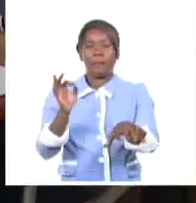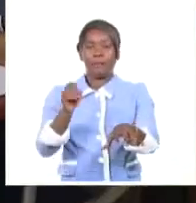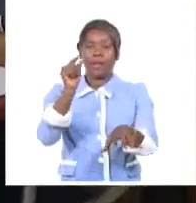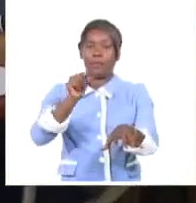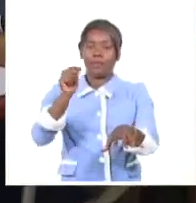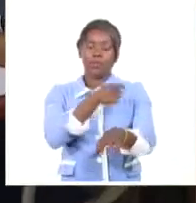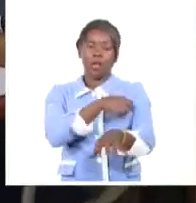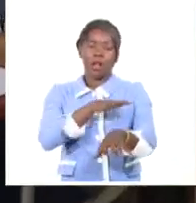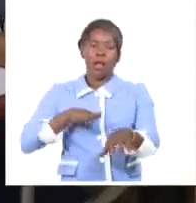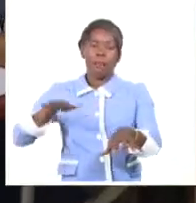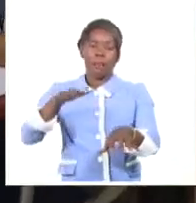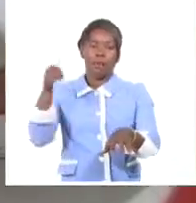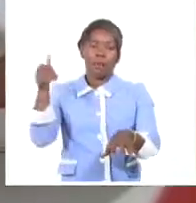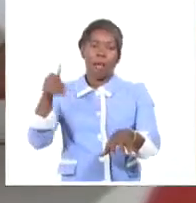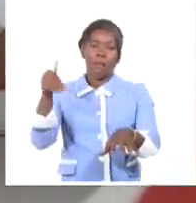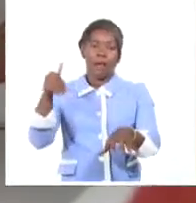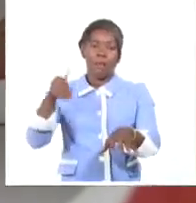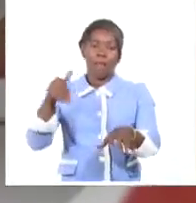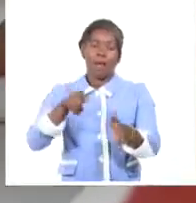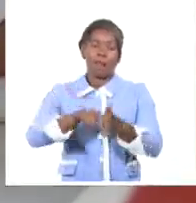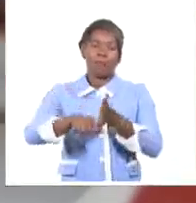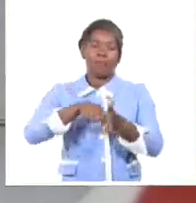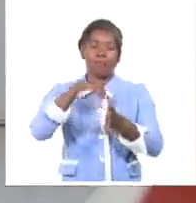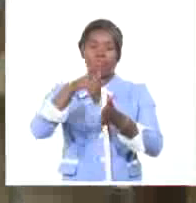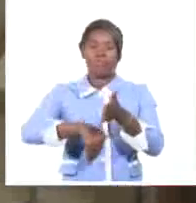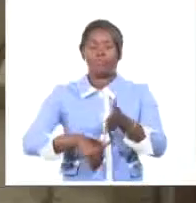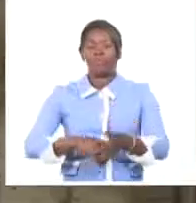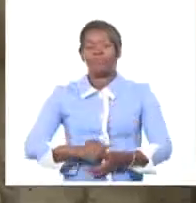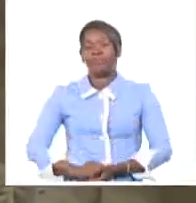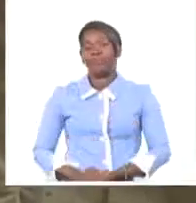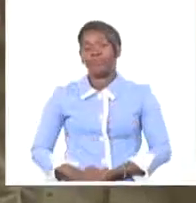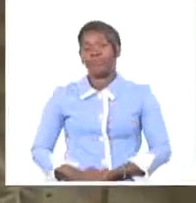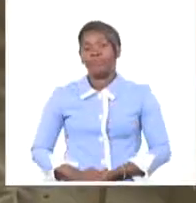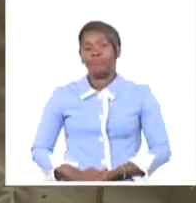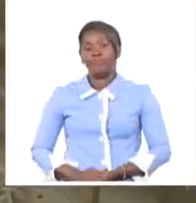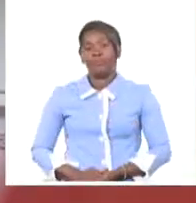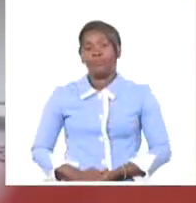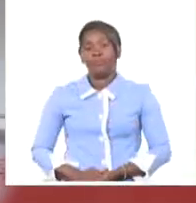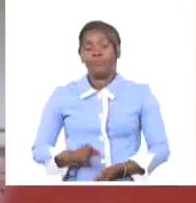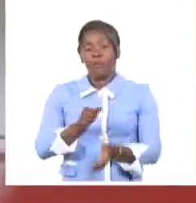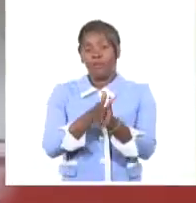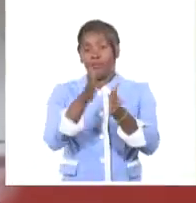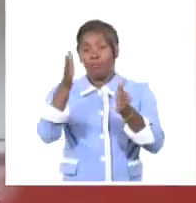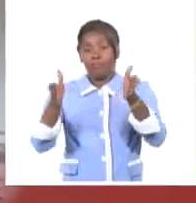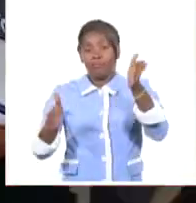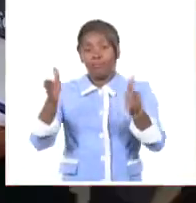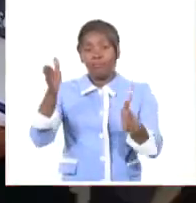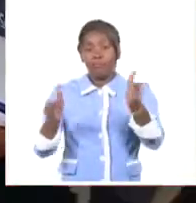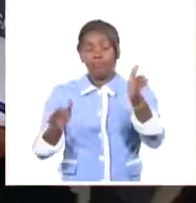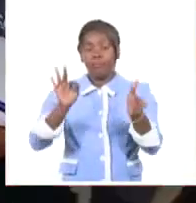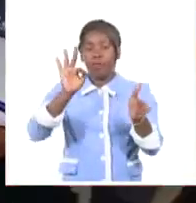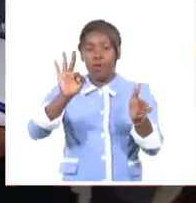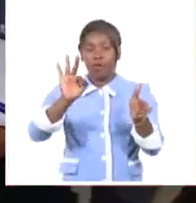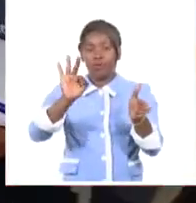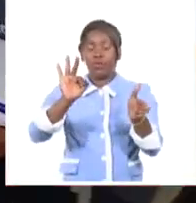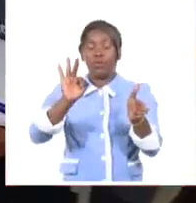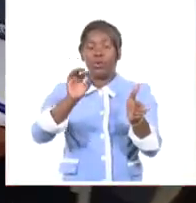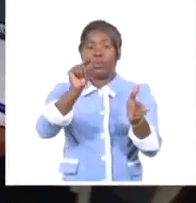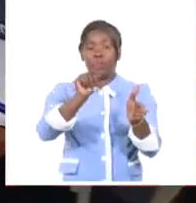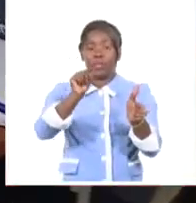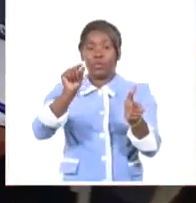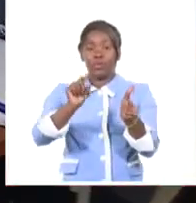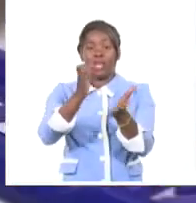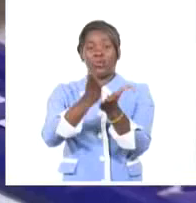asambleas municipales del Poder Popular este 27 de noviembre. Una jornada de tributo a los ocho estudiantes de medicina,